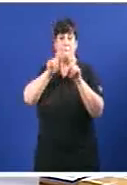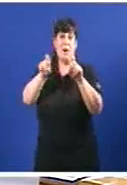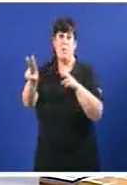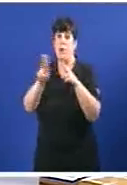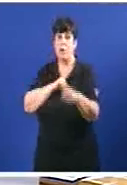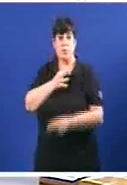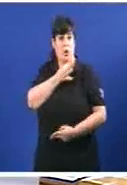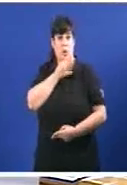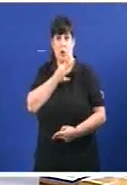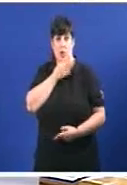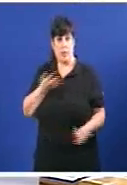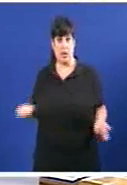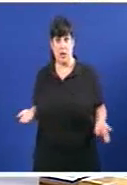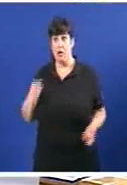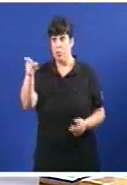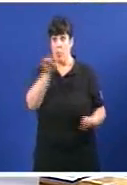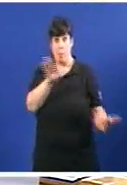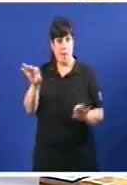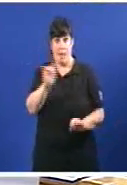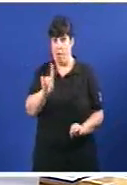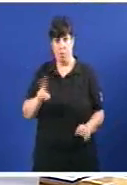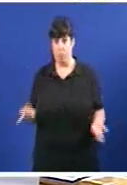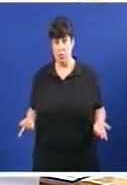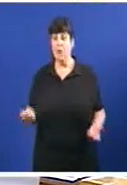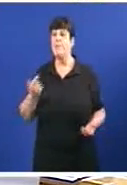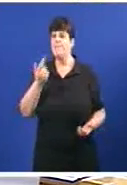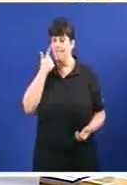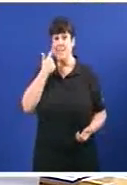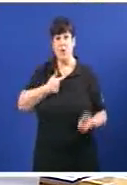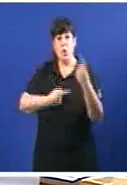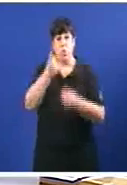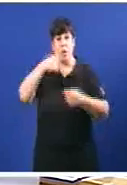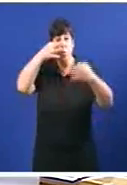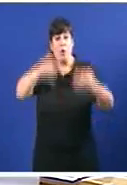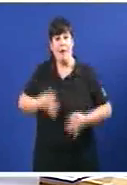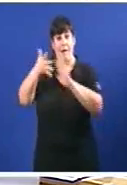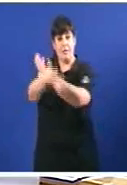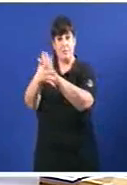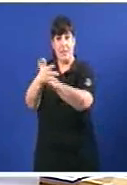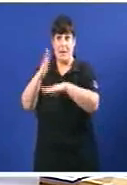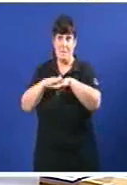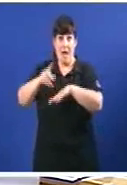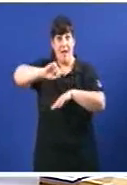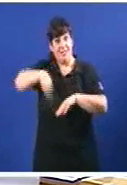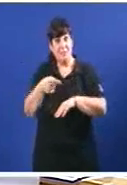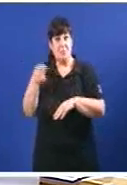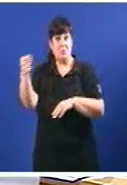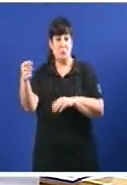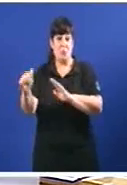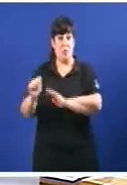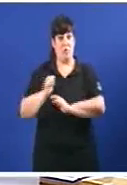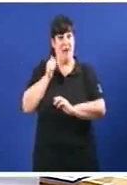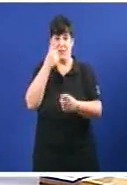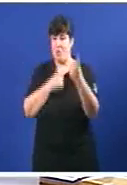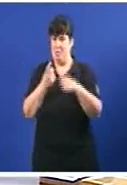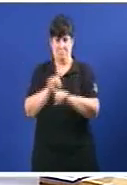Dios manda, non viña preparado, mire, volle dar datiños que son reais para que vostede non falsee os datos nesta Cámara. Estes